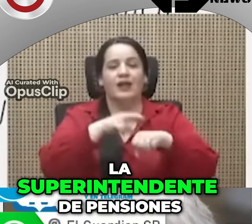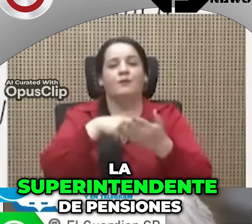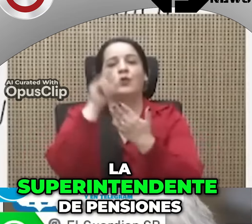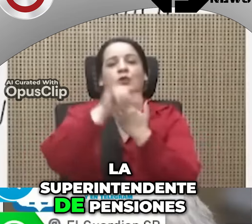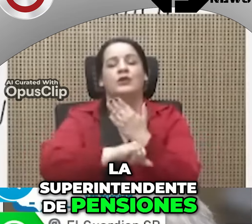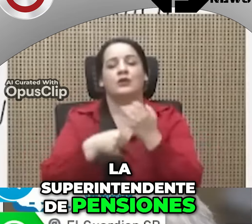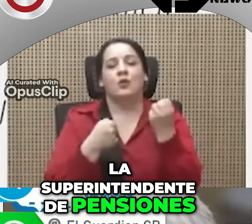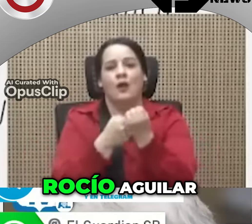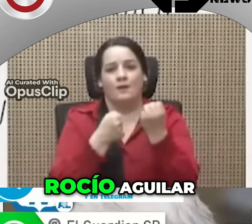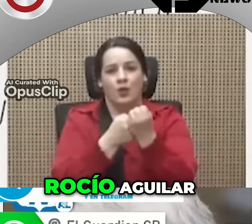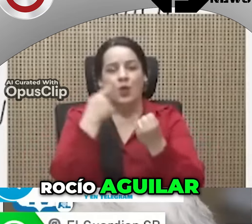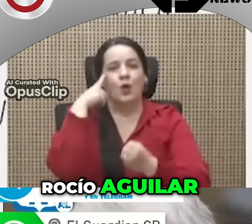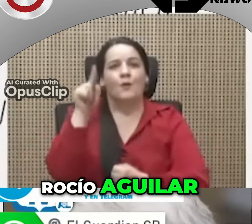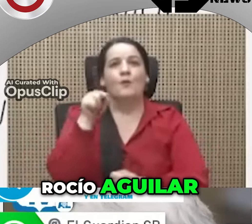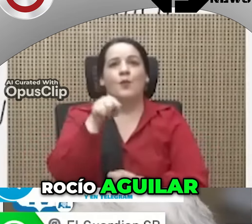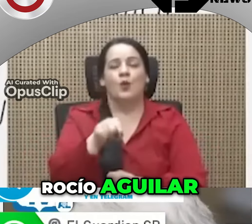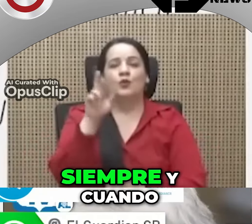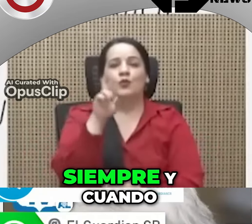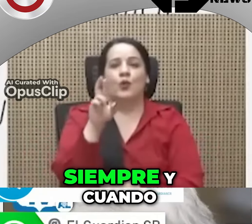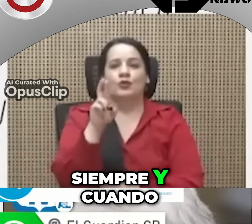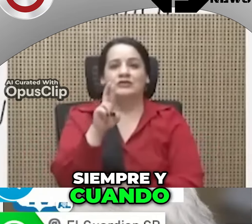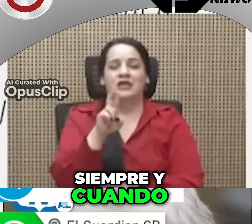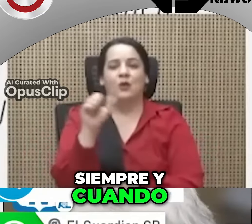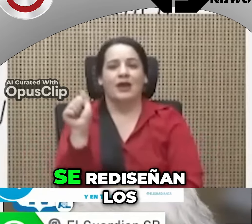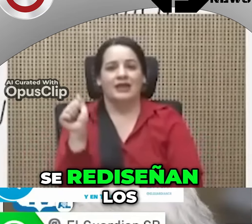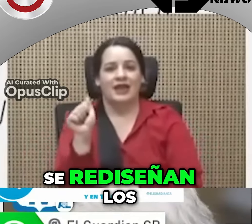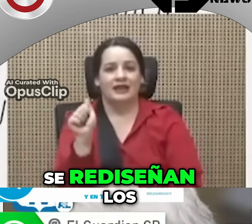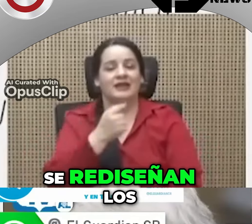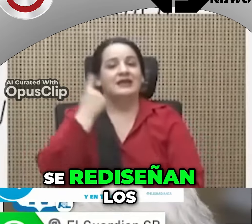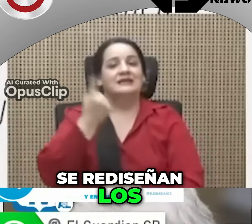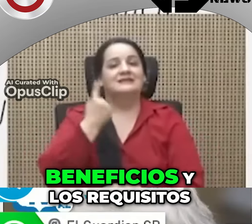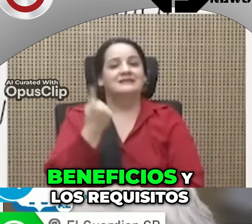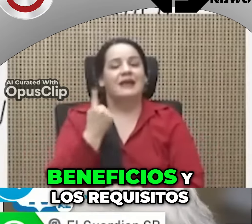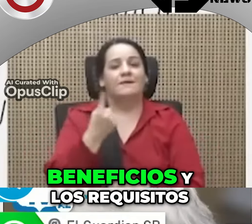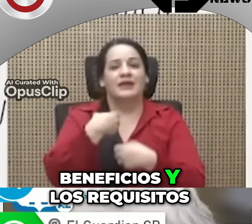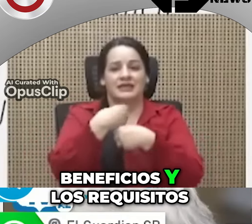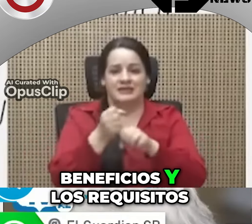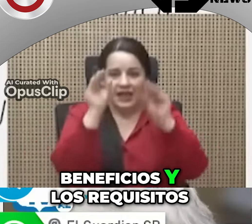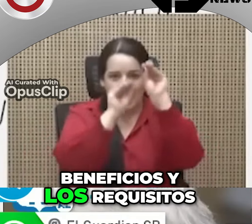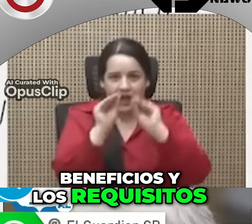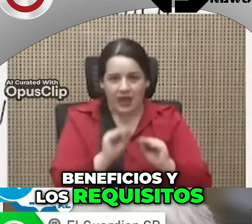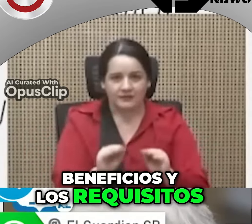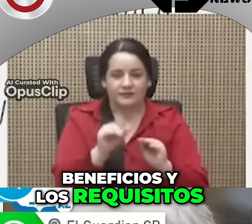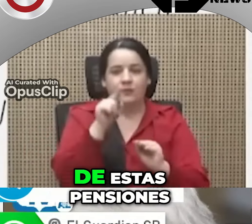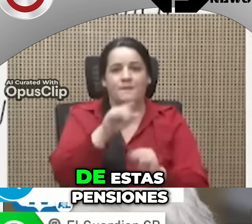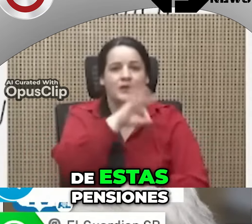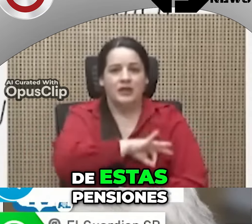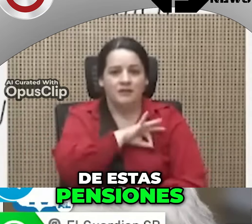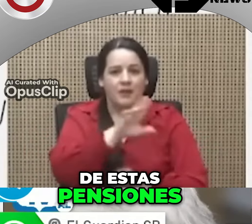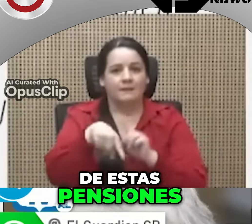Superintendente de Pensiones, Rocío Aguilar, siempre y cuando se rediseñen los beneficios y los requisitos de estas pensiones.